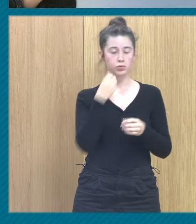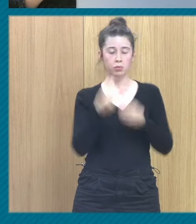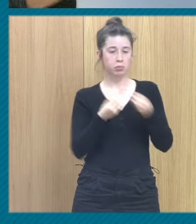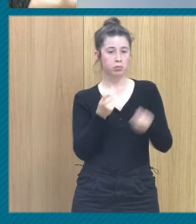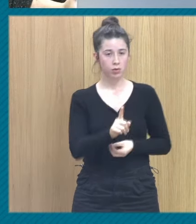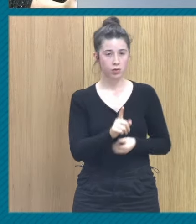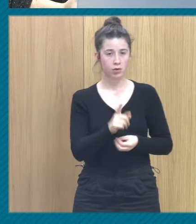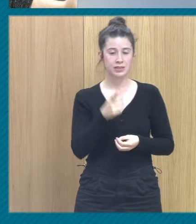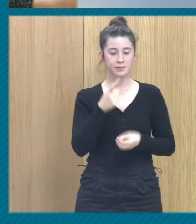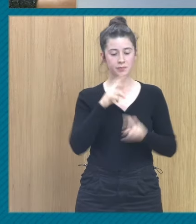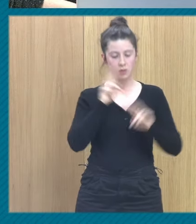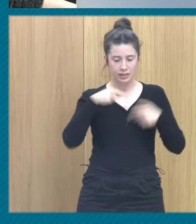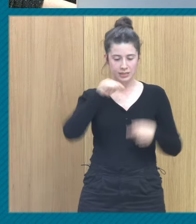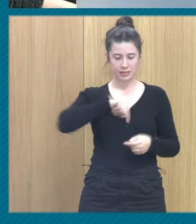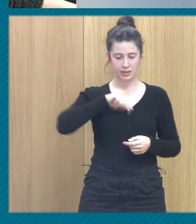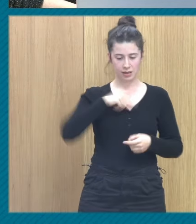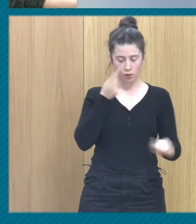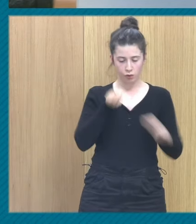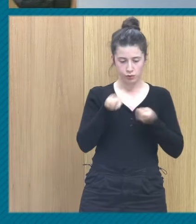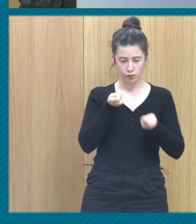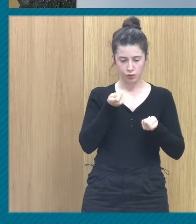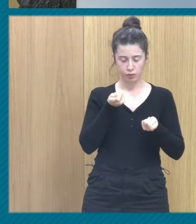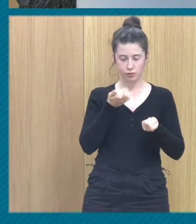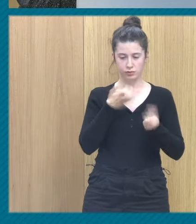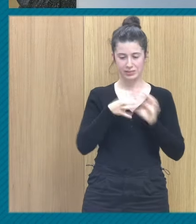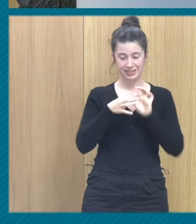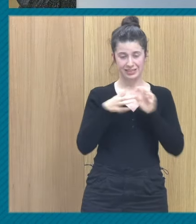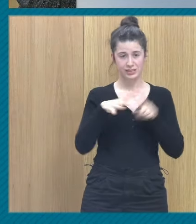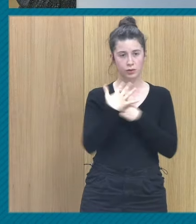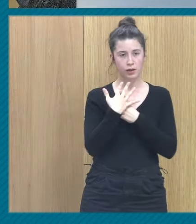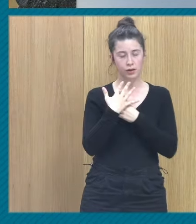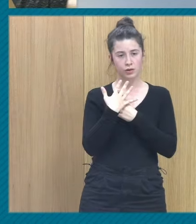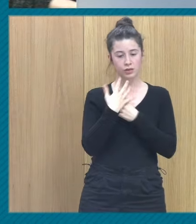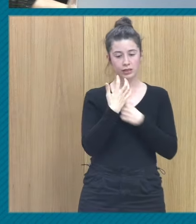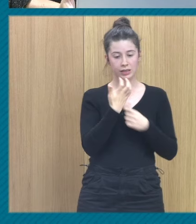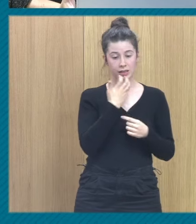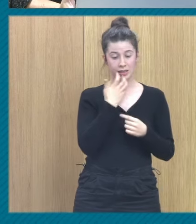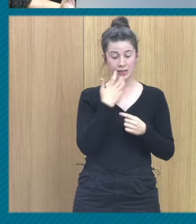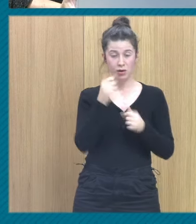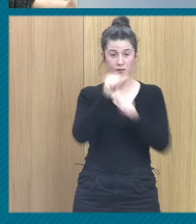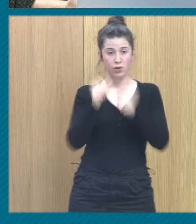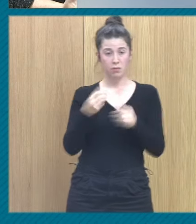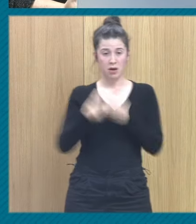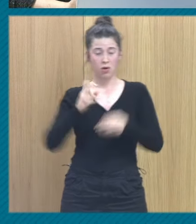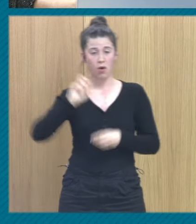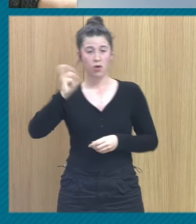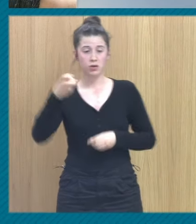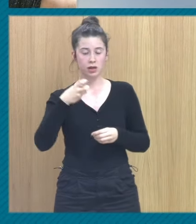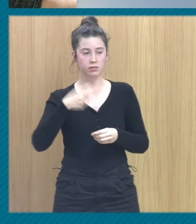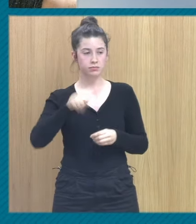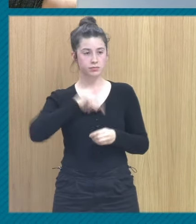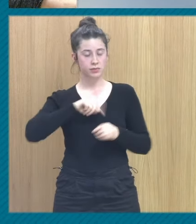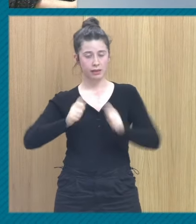sensación de control sobre la situación que de otra manera me deja completamente paralizado o paralizada porque